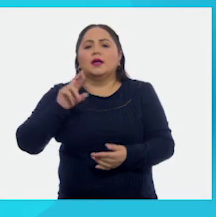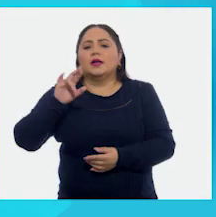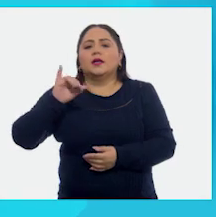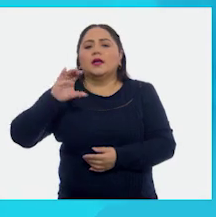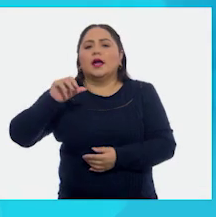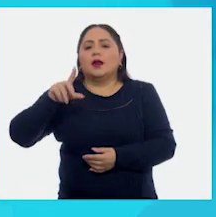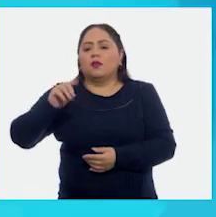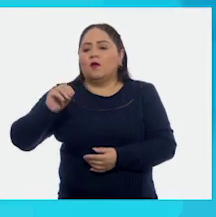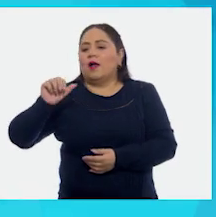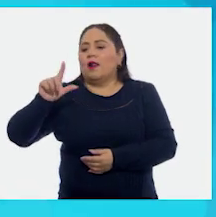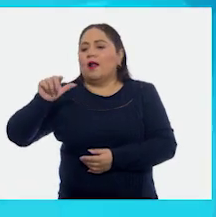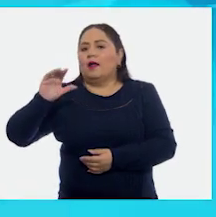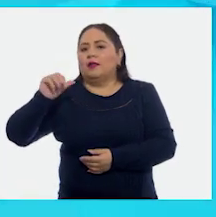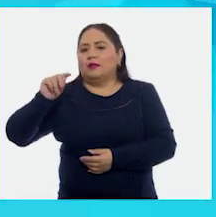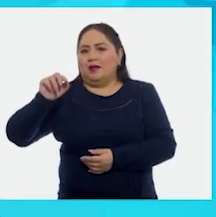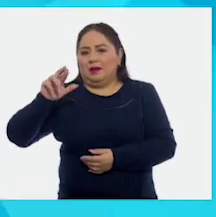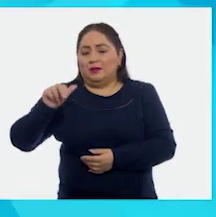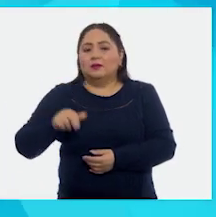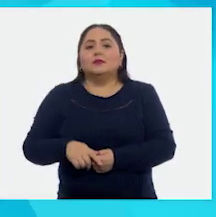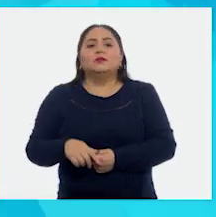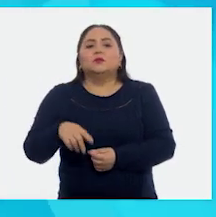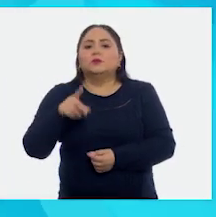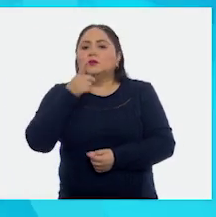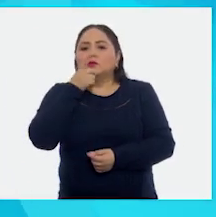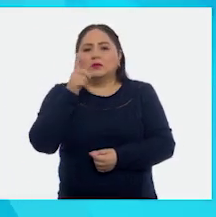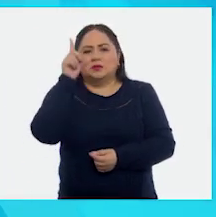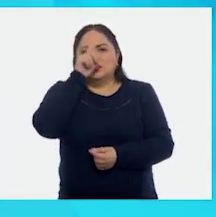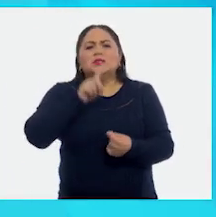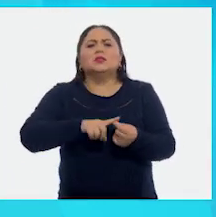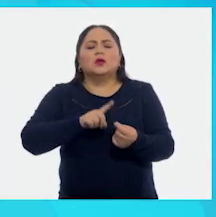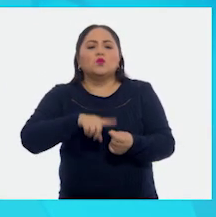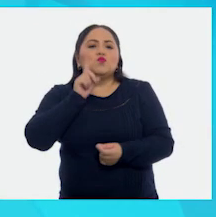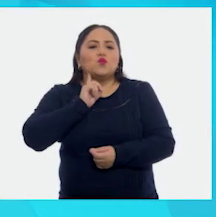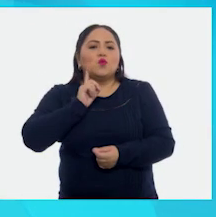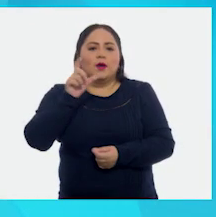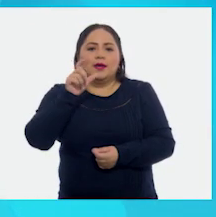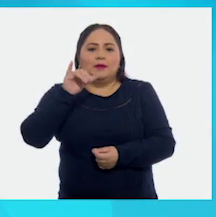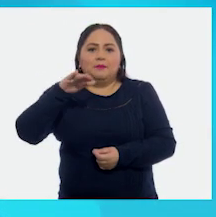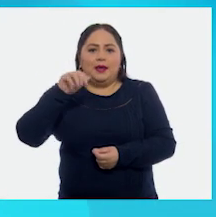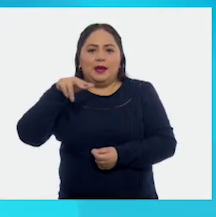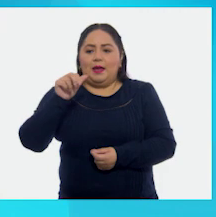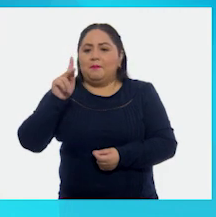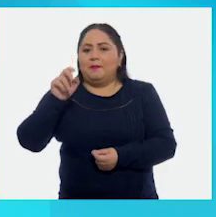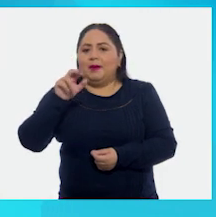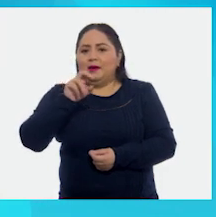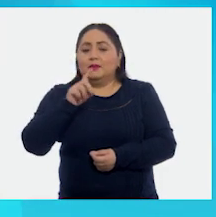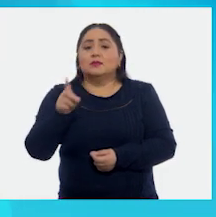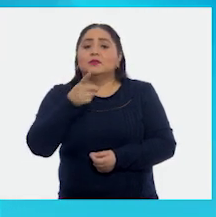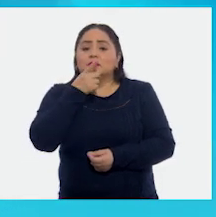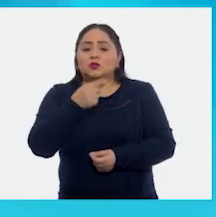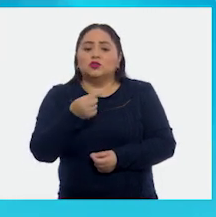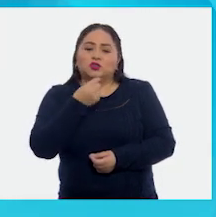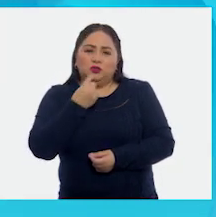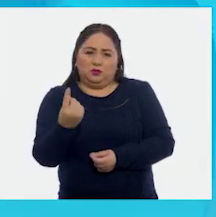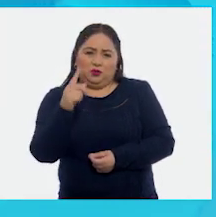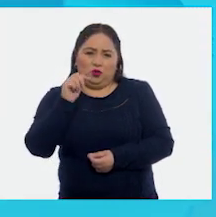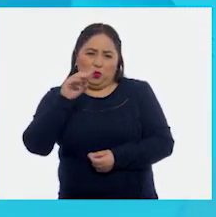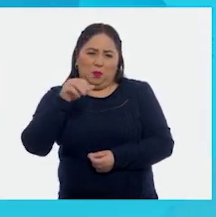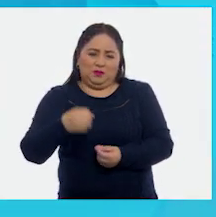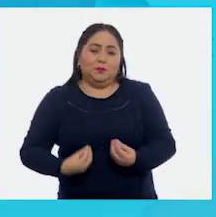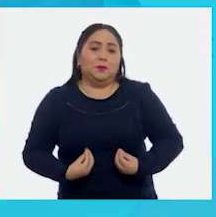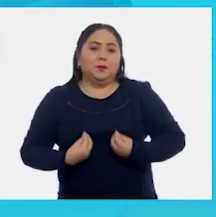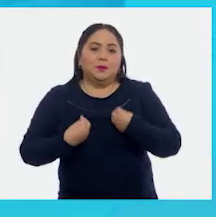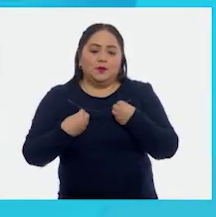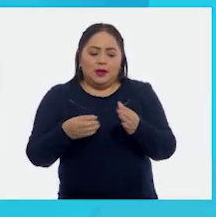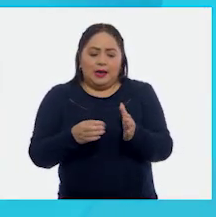Alcántara. Nos los recomienda Jimena Pérez Sánchez. Bien. El pequeño Tomás vivía en